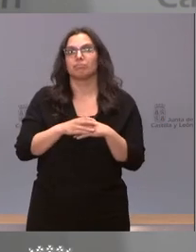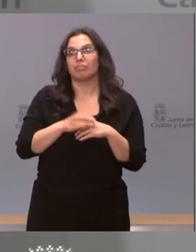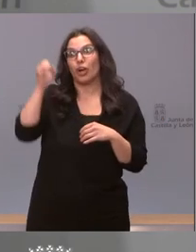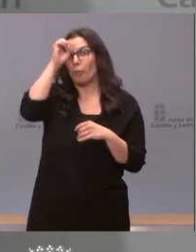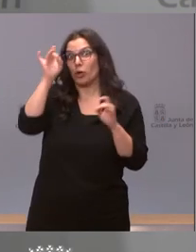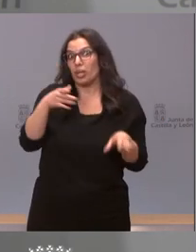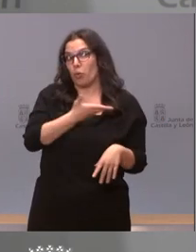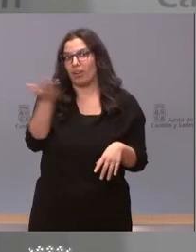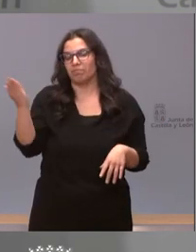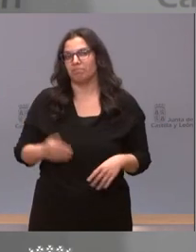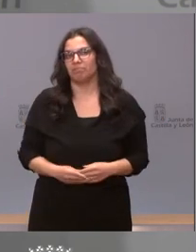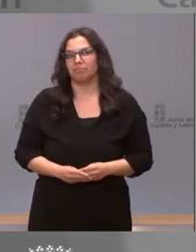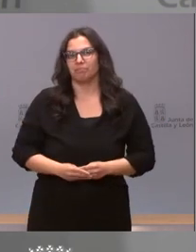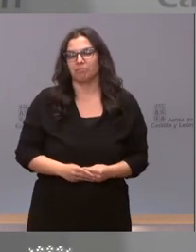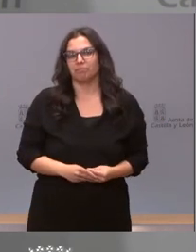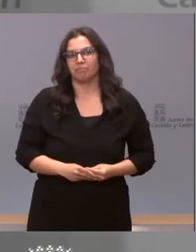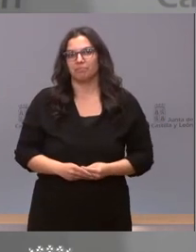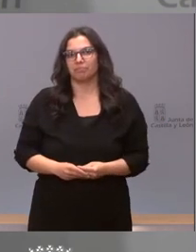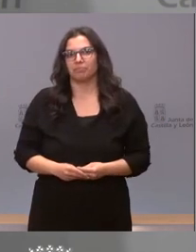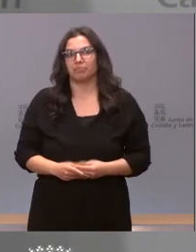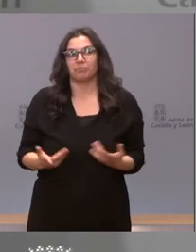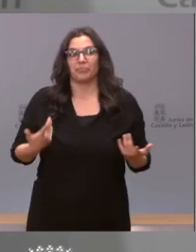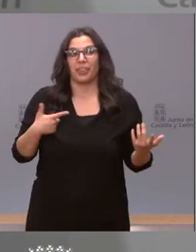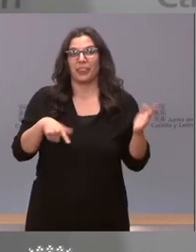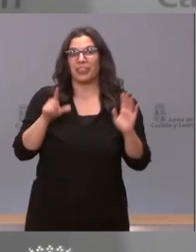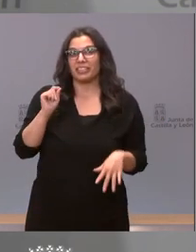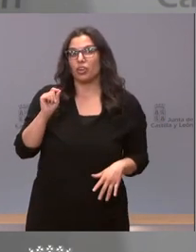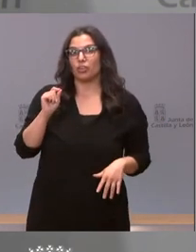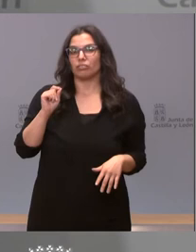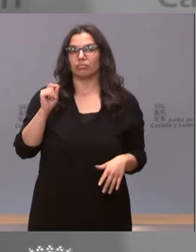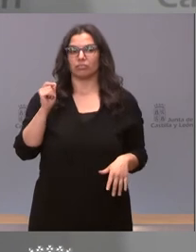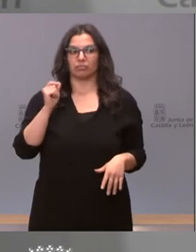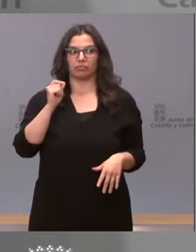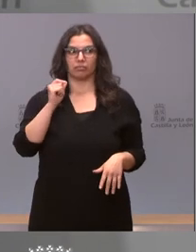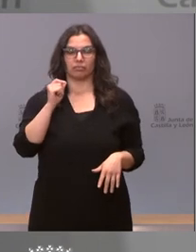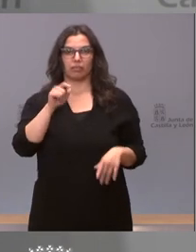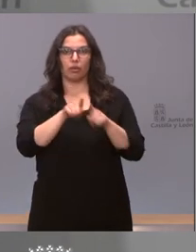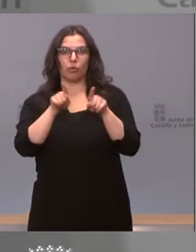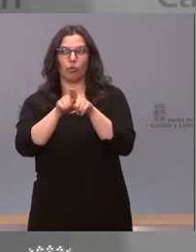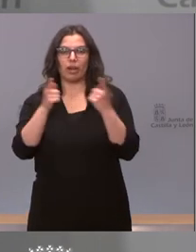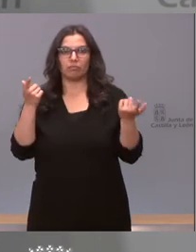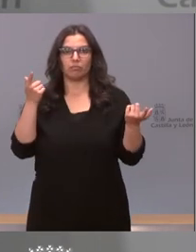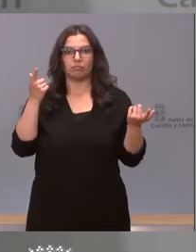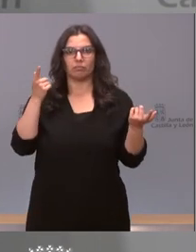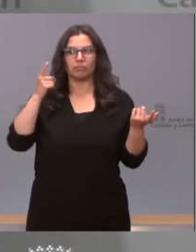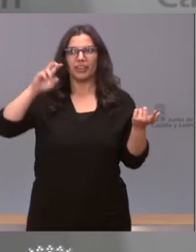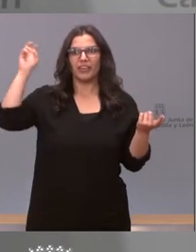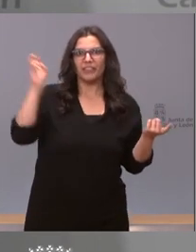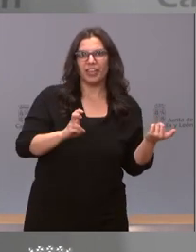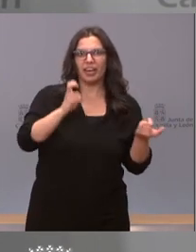Mortales eso la decisión de cómo se entra o no se entra en nuestro país si se entra con una pecerra o no se entra